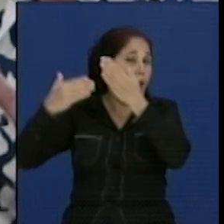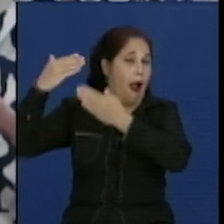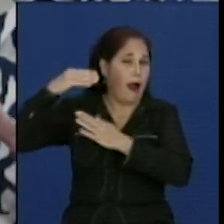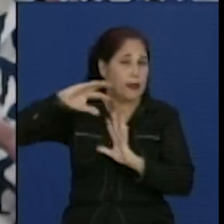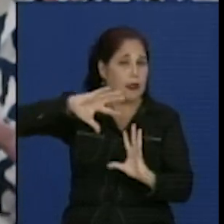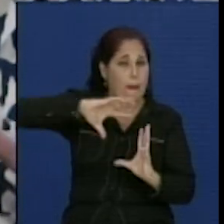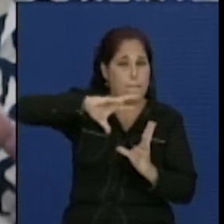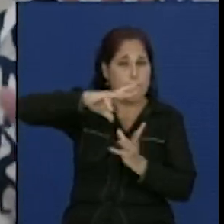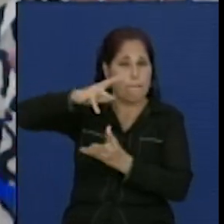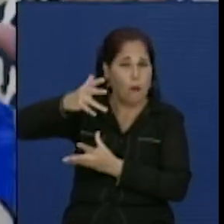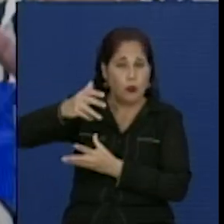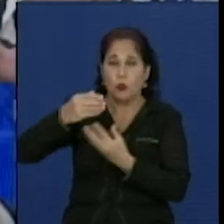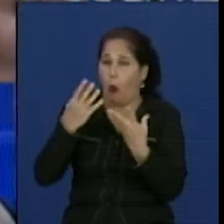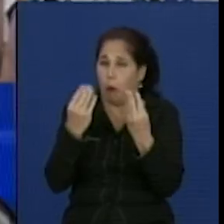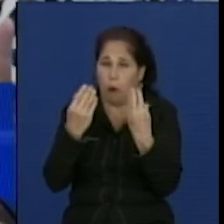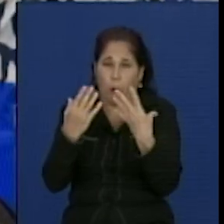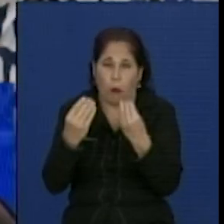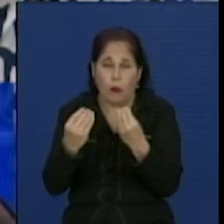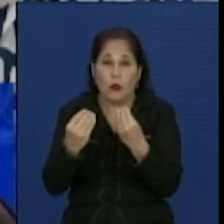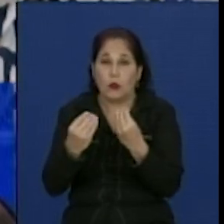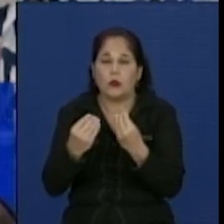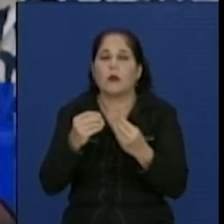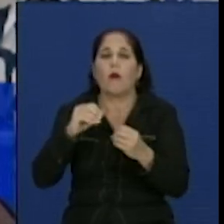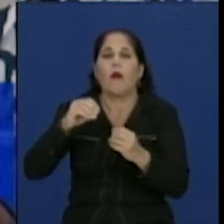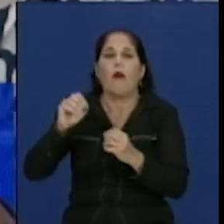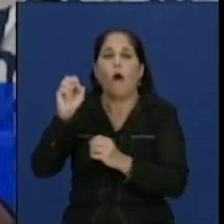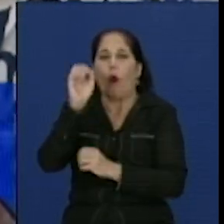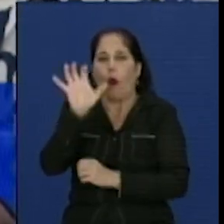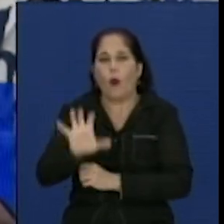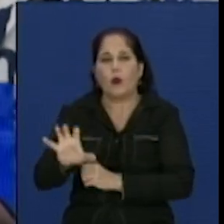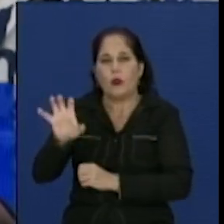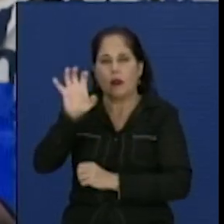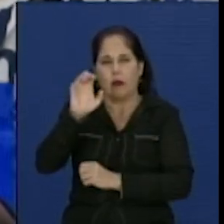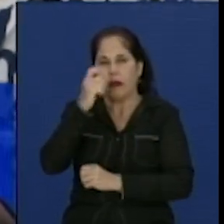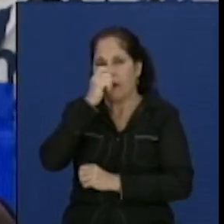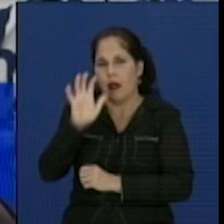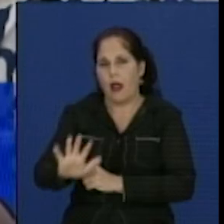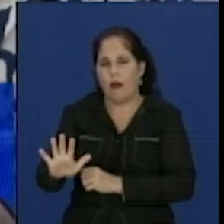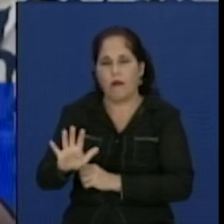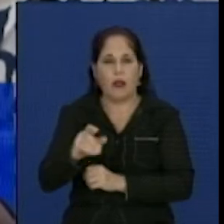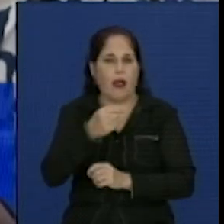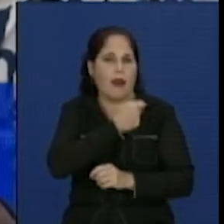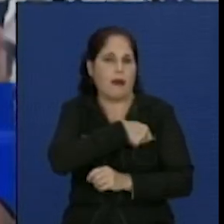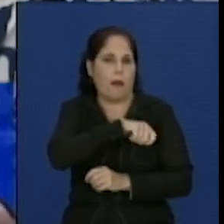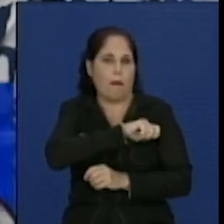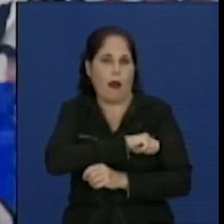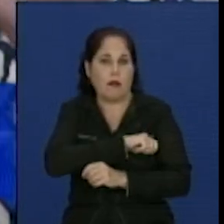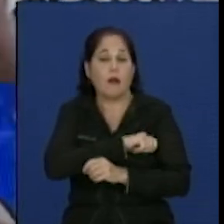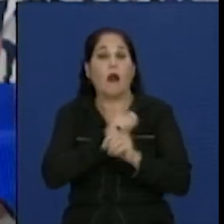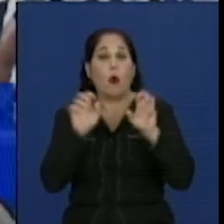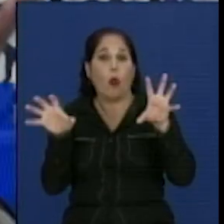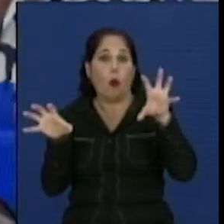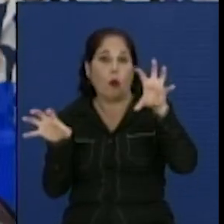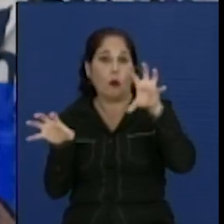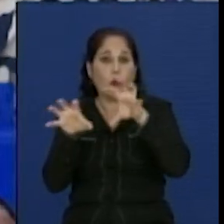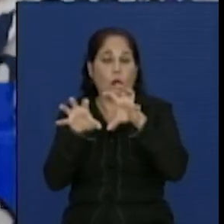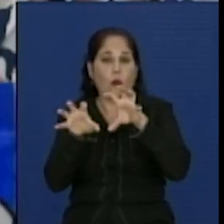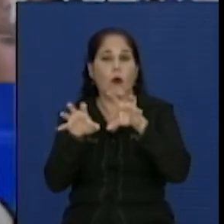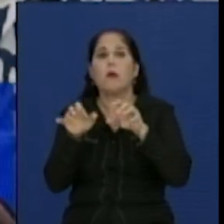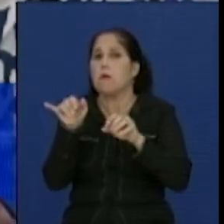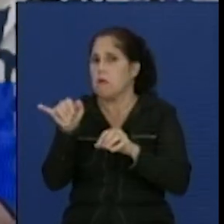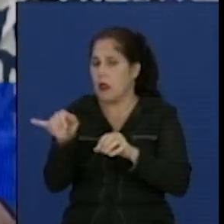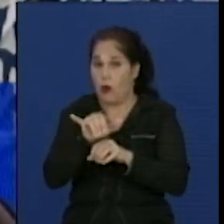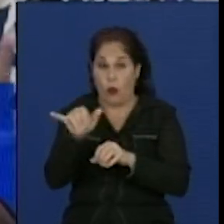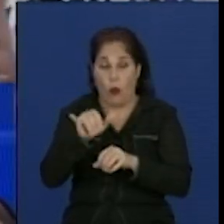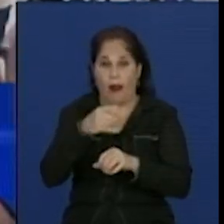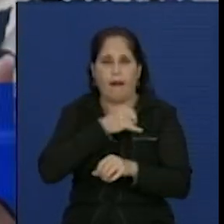600 millones de años, cuando el continente de África y el continente de Sudamérica eran uno. Tanto así que teníamos las mismas